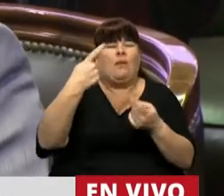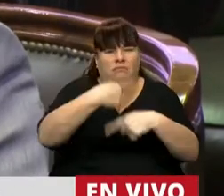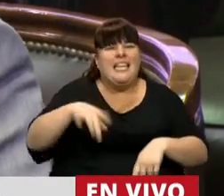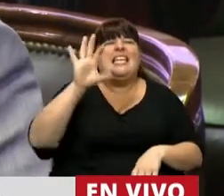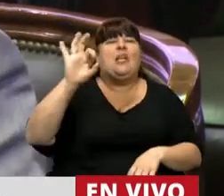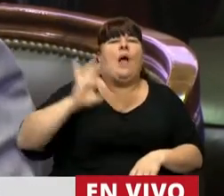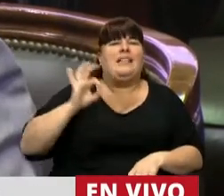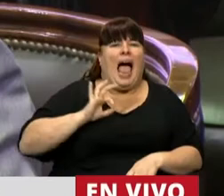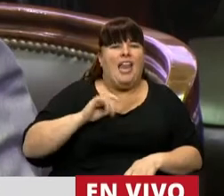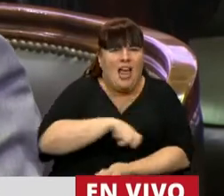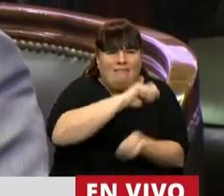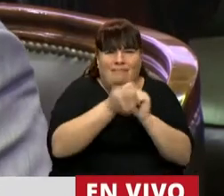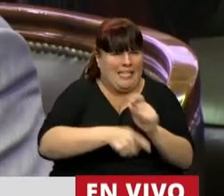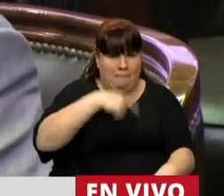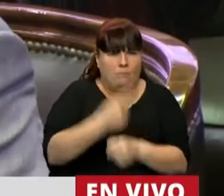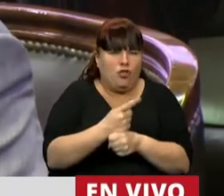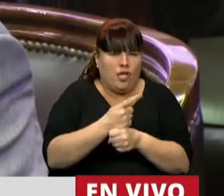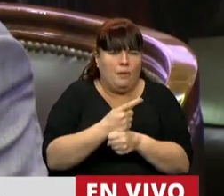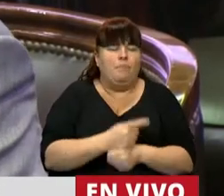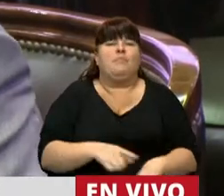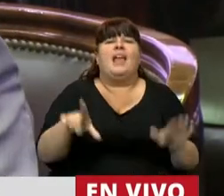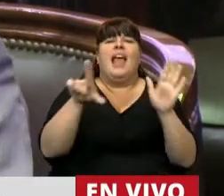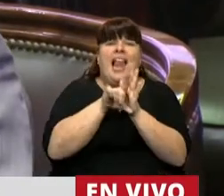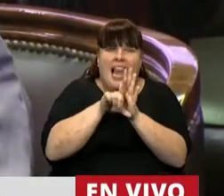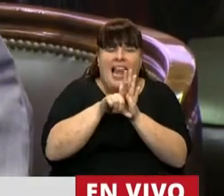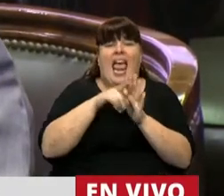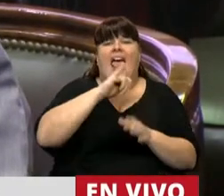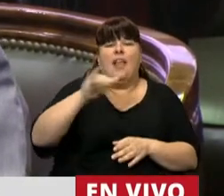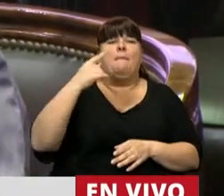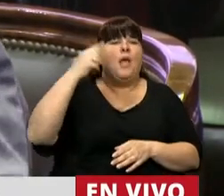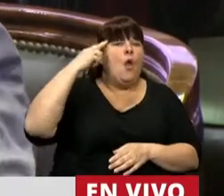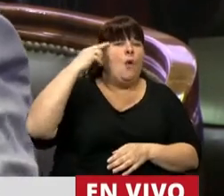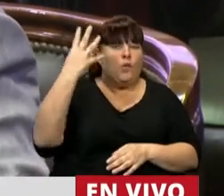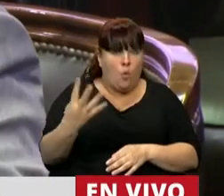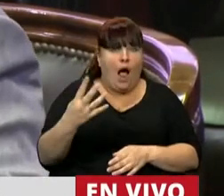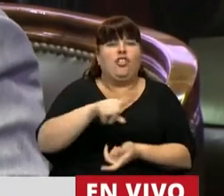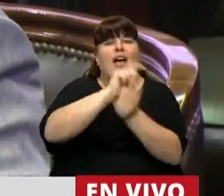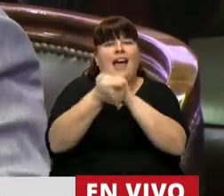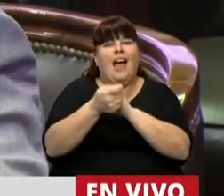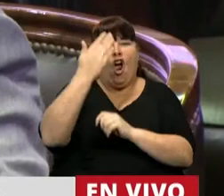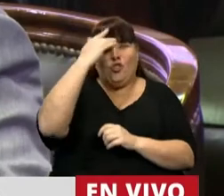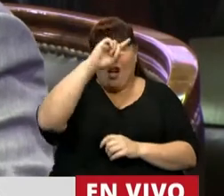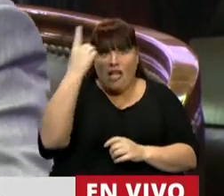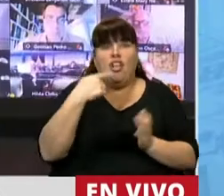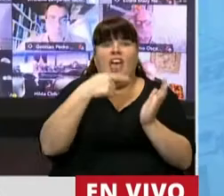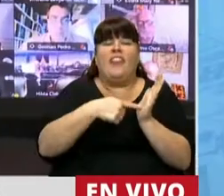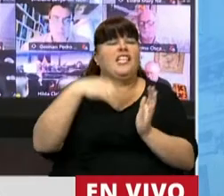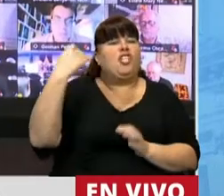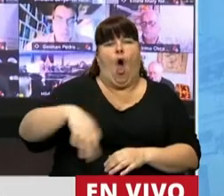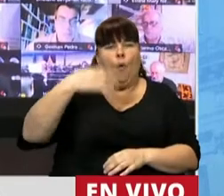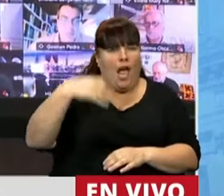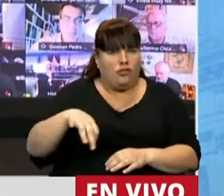50 años, no se puede modificar. La ley de acciones colectivas en el año 1994, la reforma de la Constitución estableció la